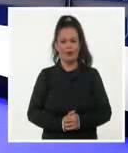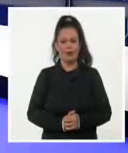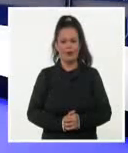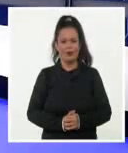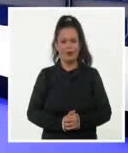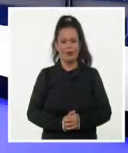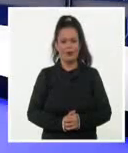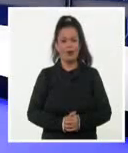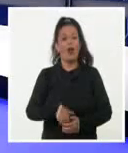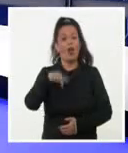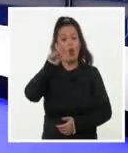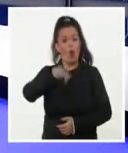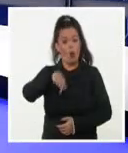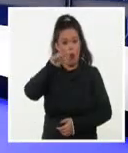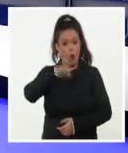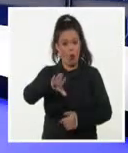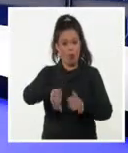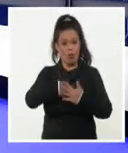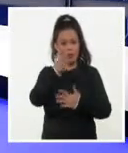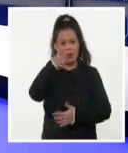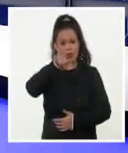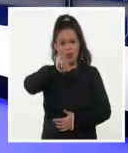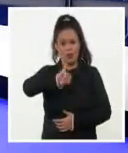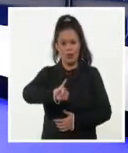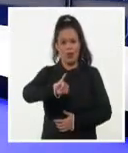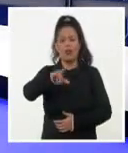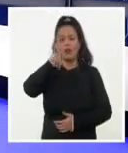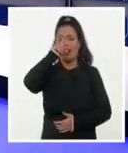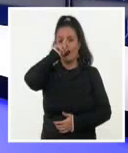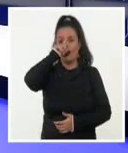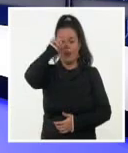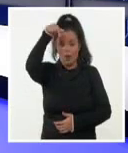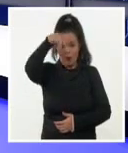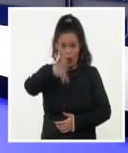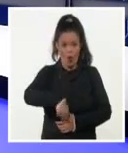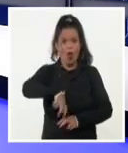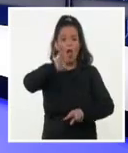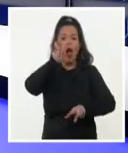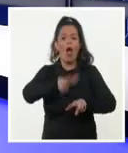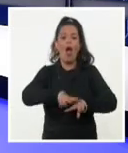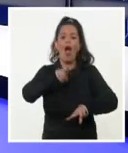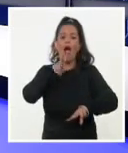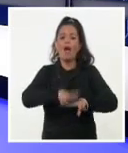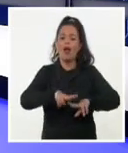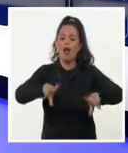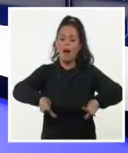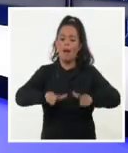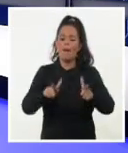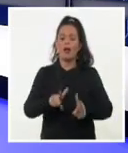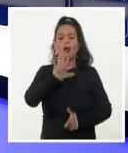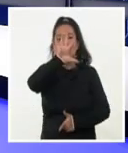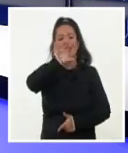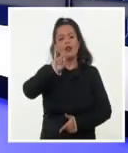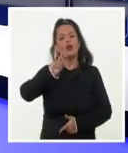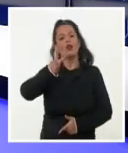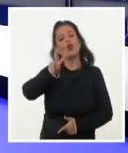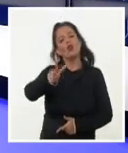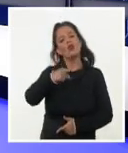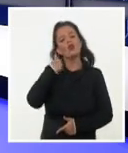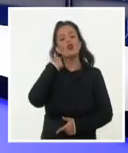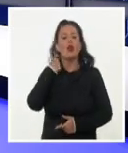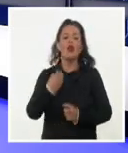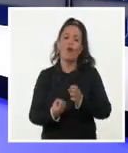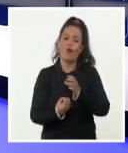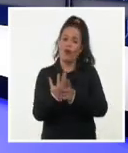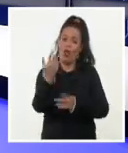Y hoy, 16 de noviembre, la Habana, nuestra Habana, la Habana de todos los cubanos, cumple 502 años de fundada. En horas